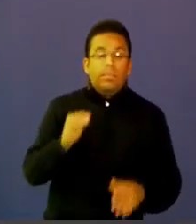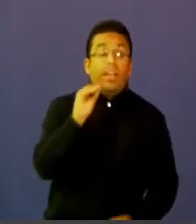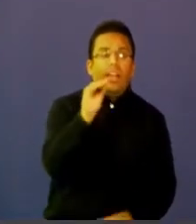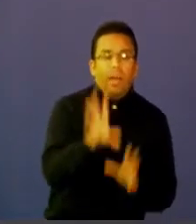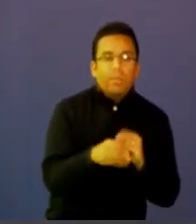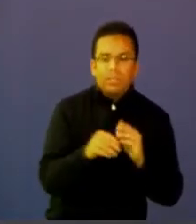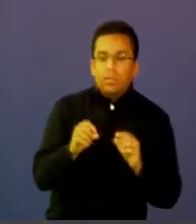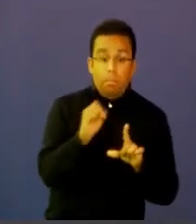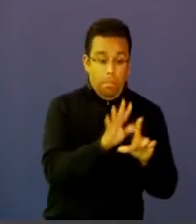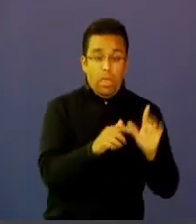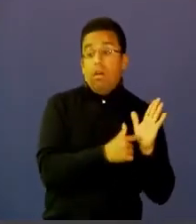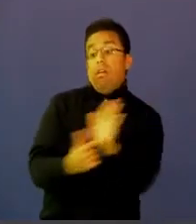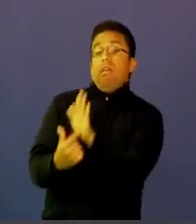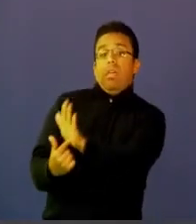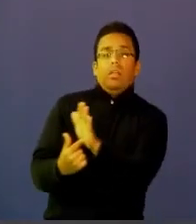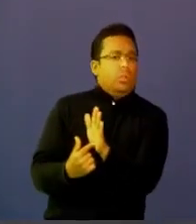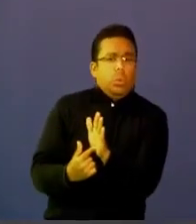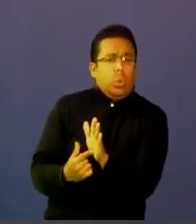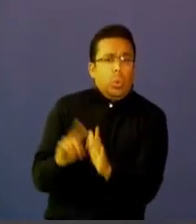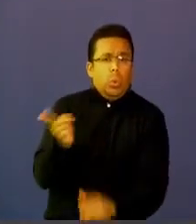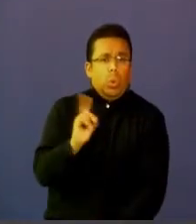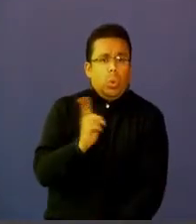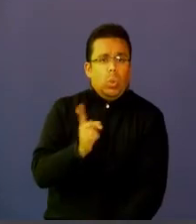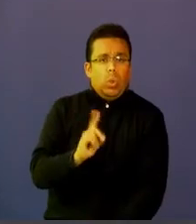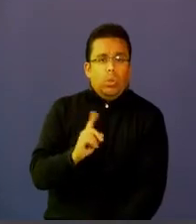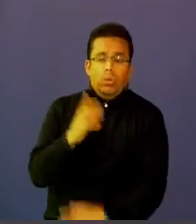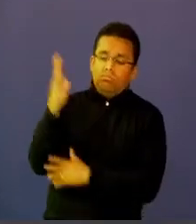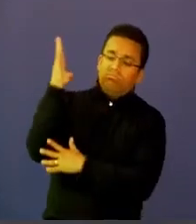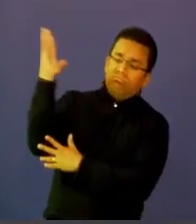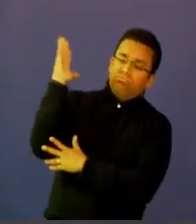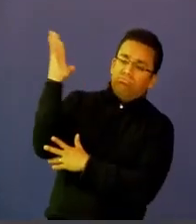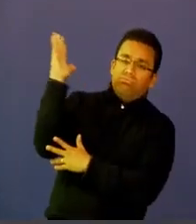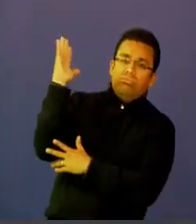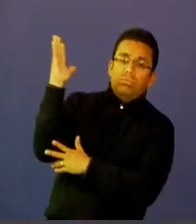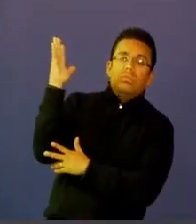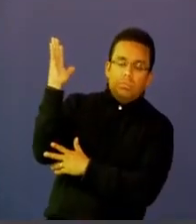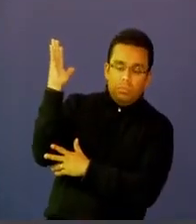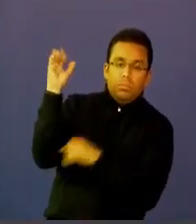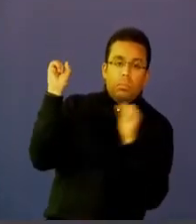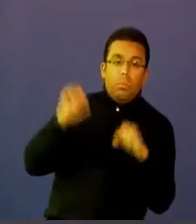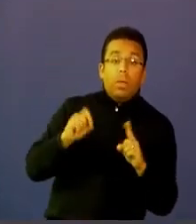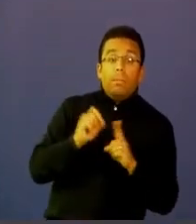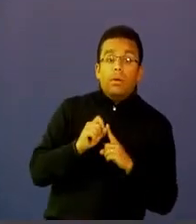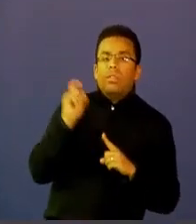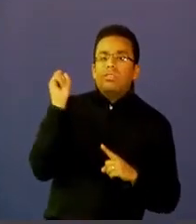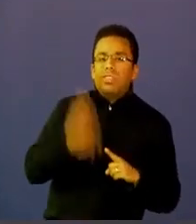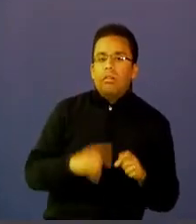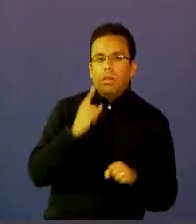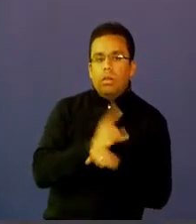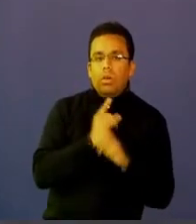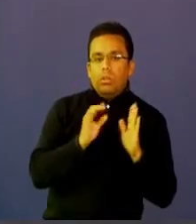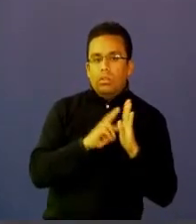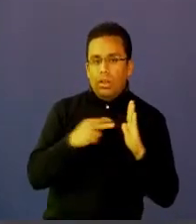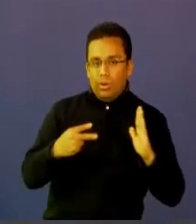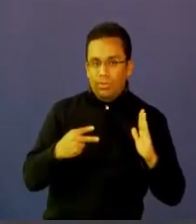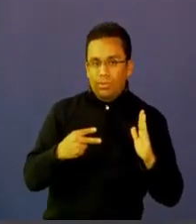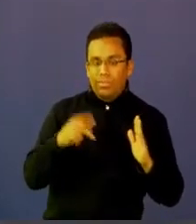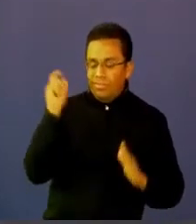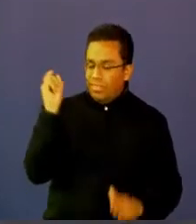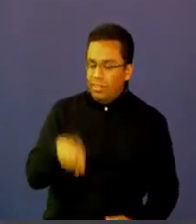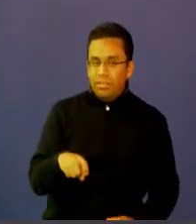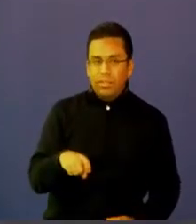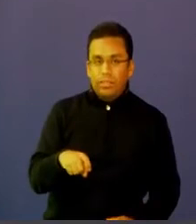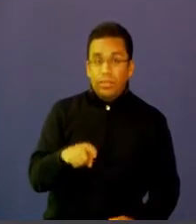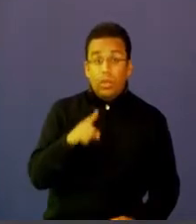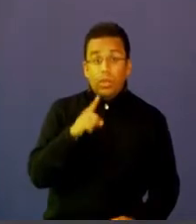sin el video puede dar su cátedra pero de una u otra forma debe utilizar la tecnología porque la forma de